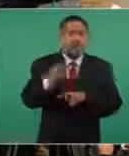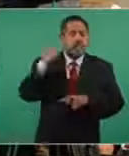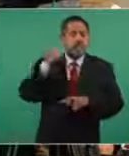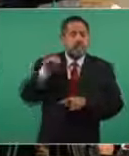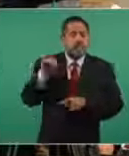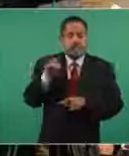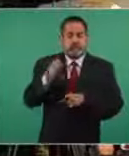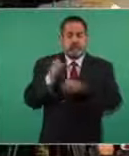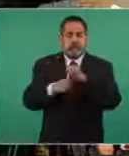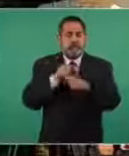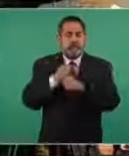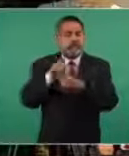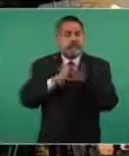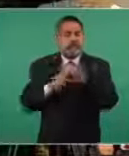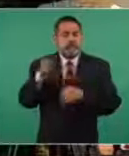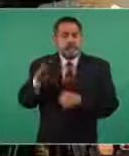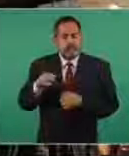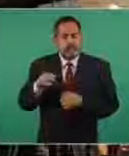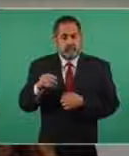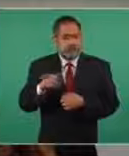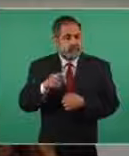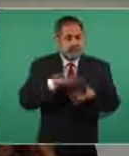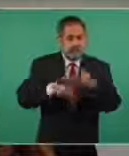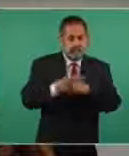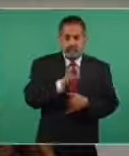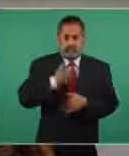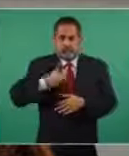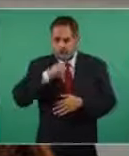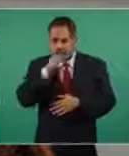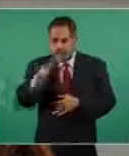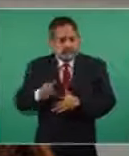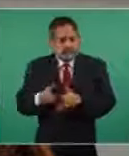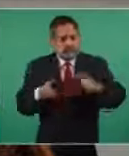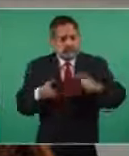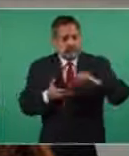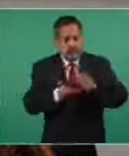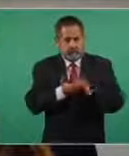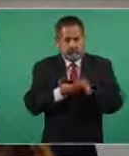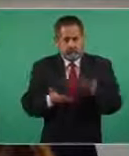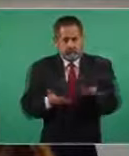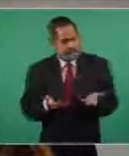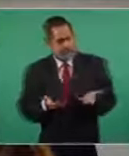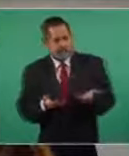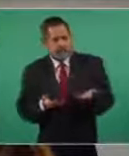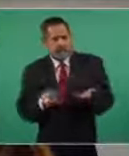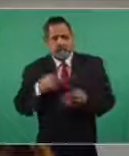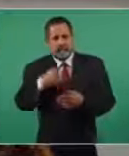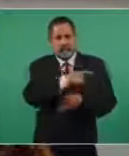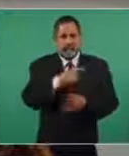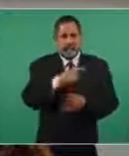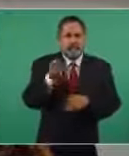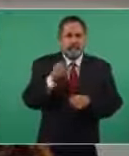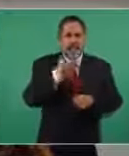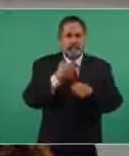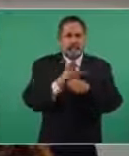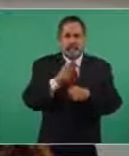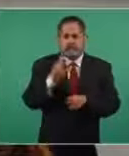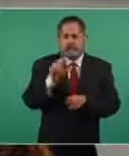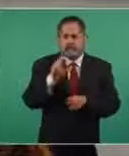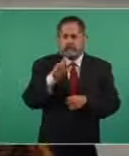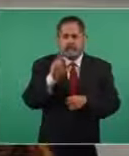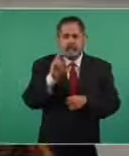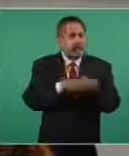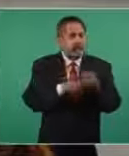han dejado de recibir sus ahorros. En este caso, la dependencia de la Secretaría de Planeación y Finanzas son